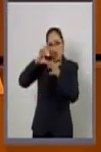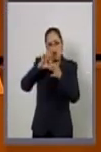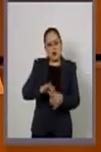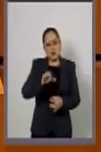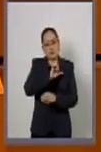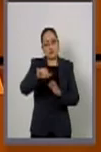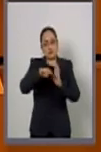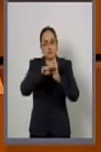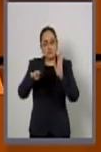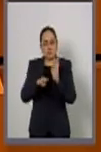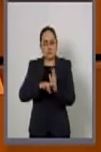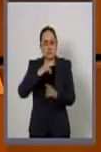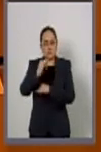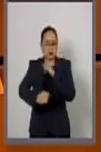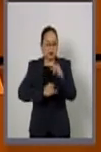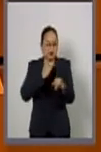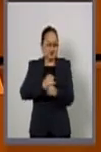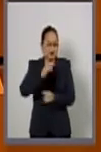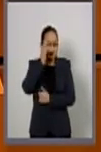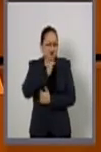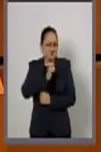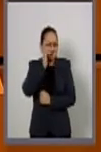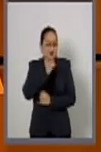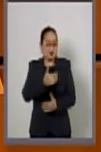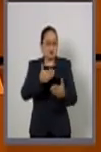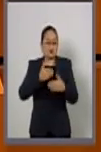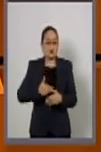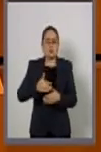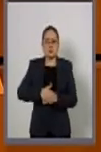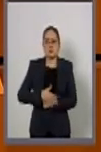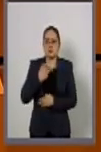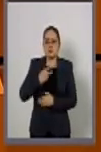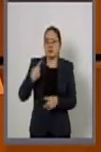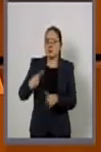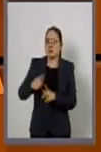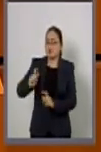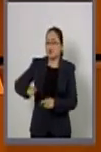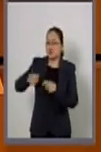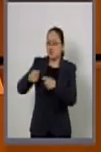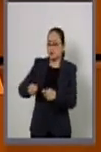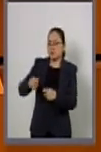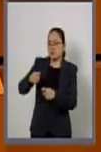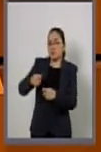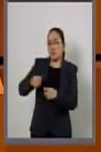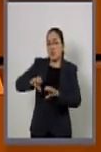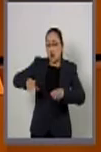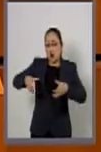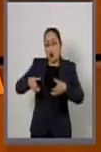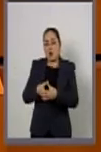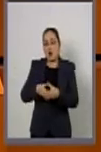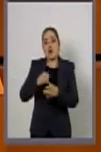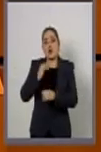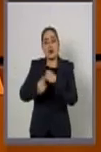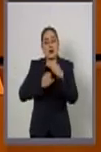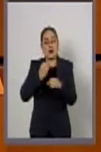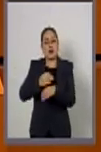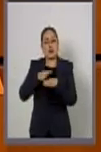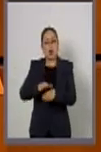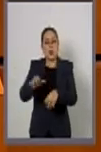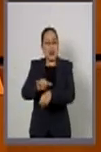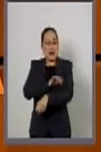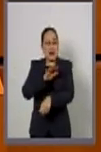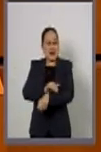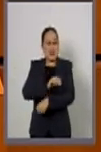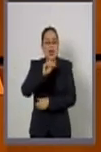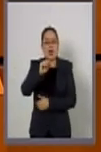con los estándares internacionales y por lo cual ha sido avalada por la Organización Internacional de la Energía Atómica.